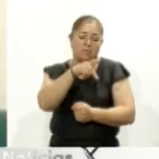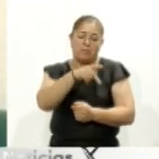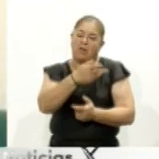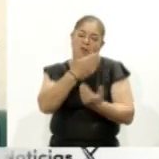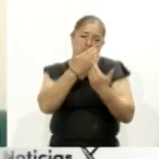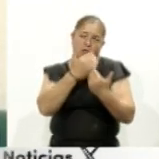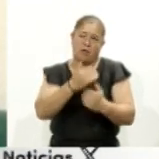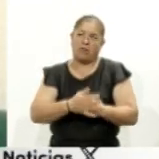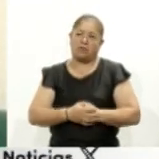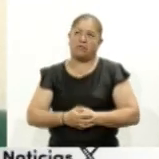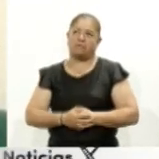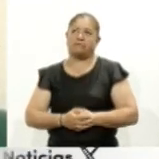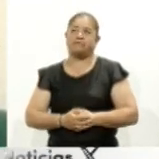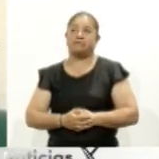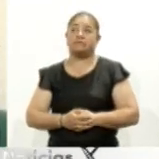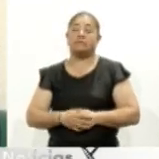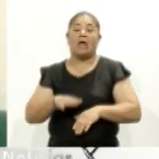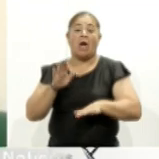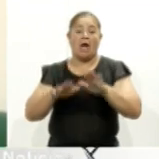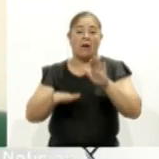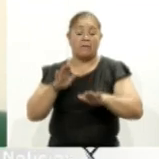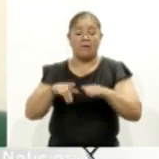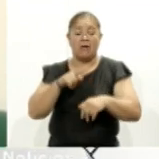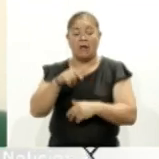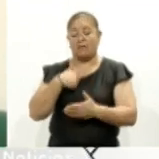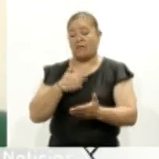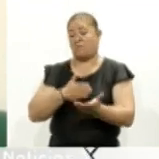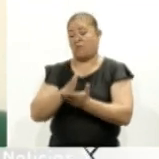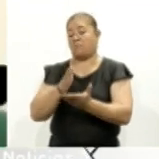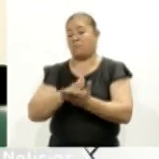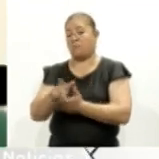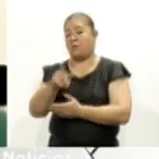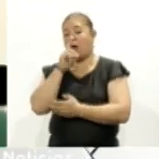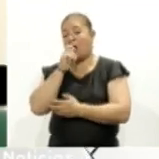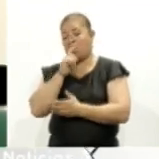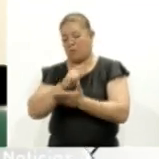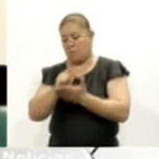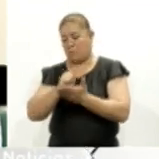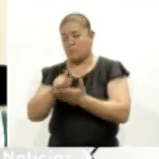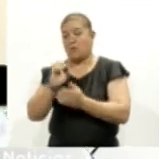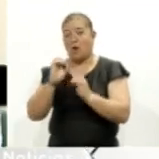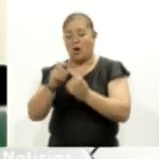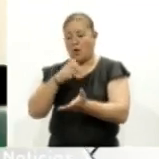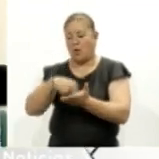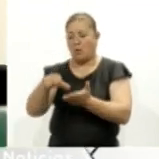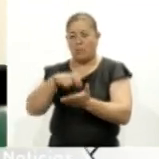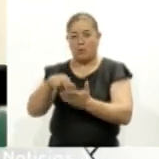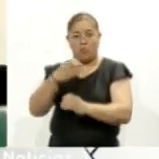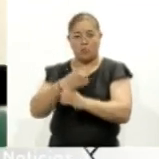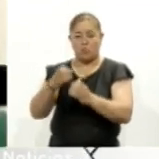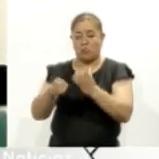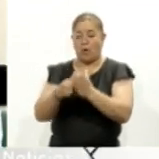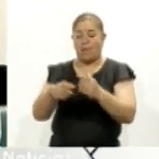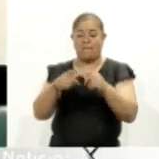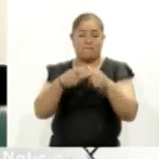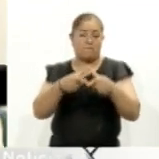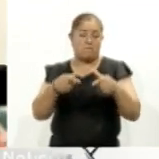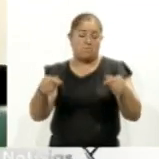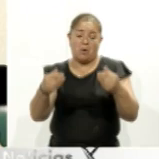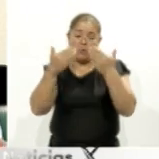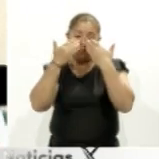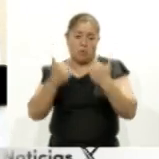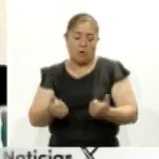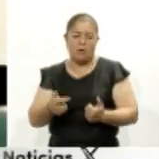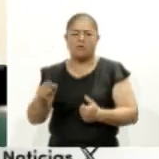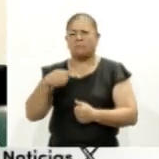En muchas ocasiones no hay acceso a insumos, no hay acceso a agua potable, no hay acceso... Entonces siempre que se piensa en temas de